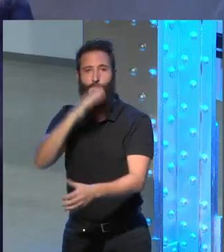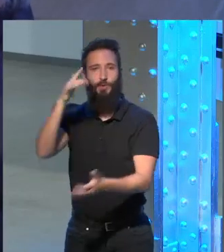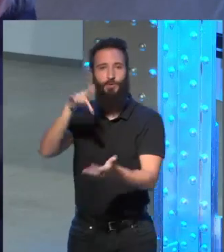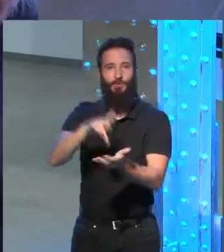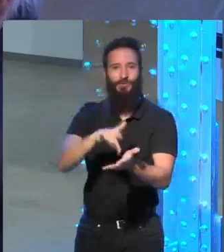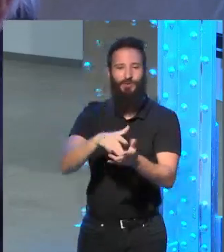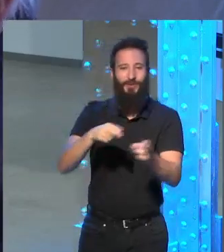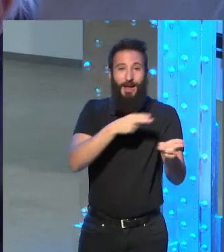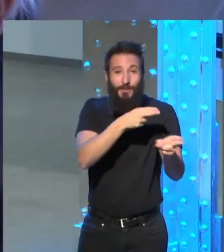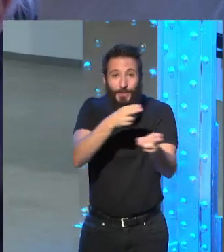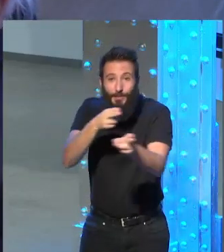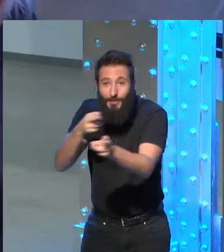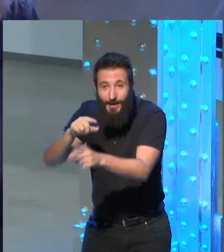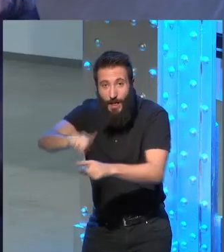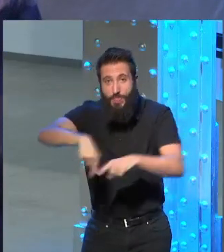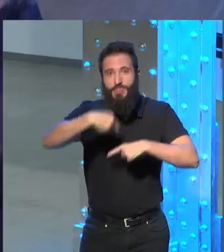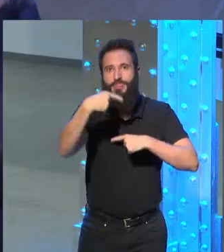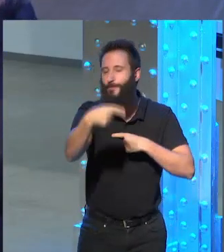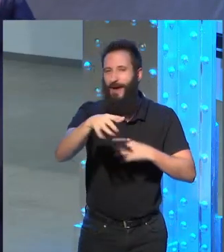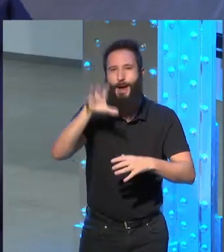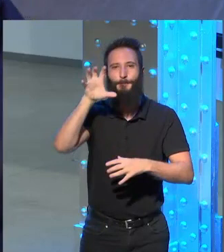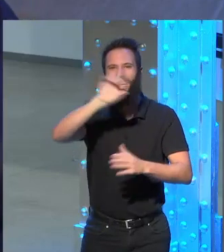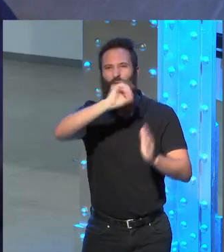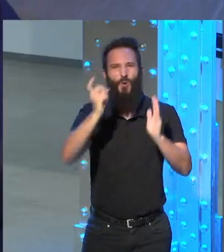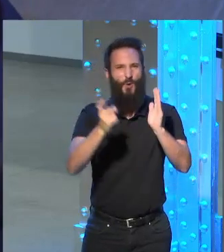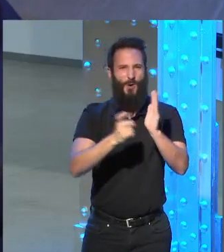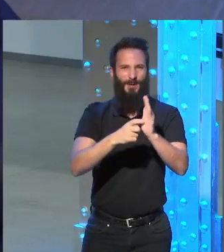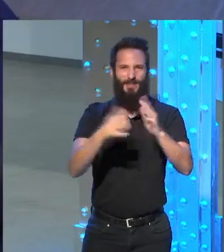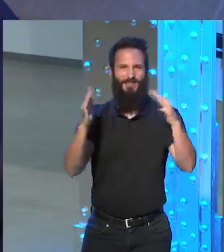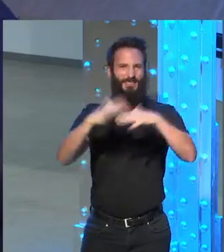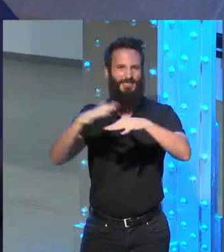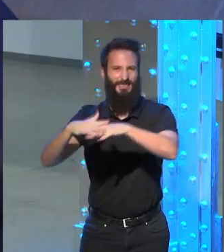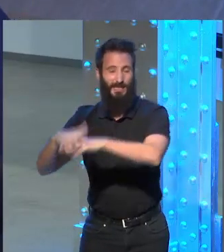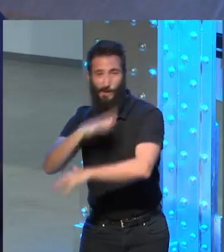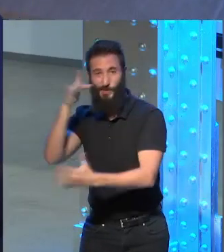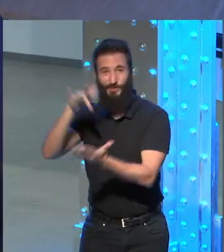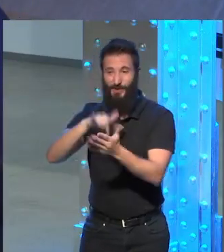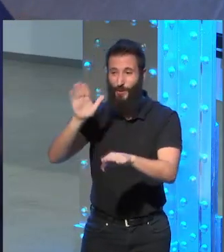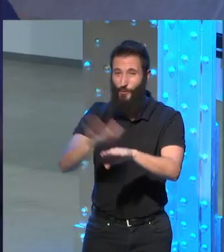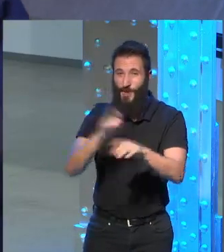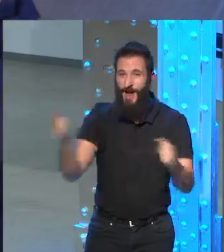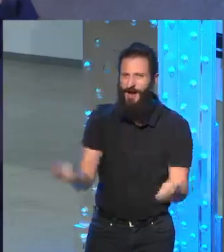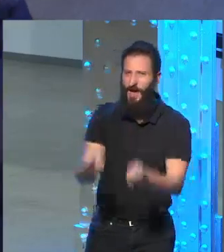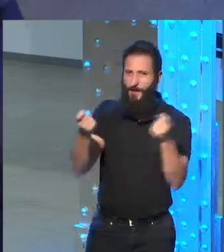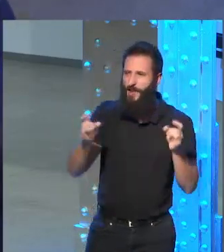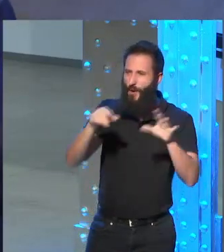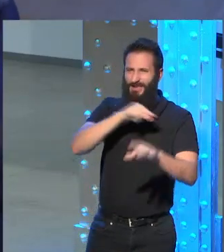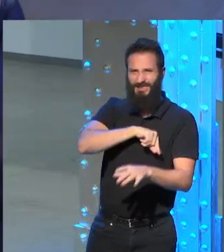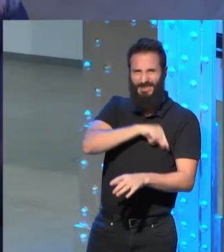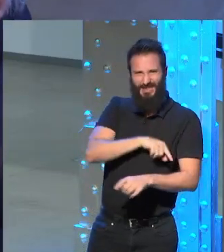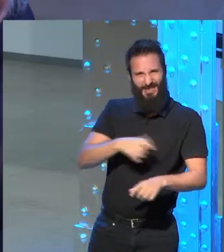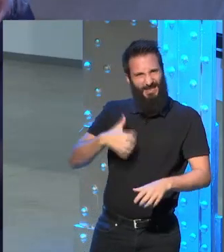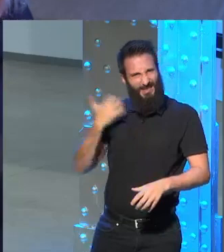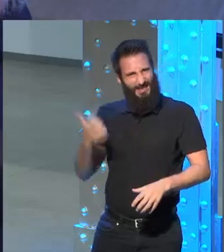la guerra repercutían en todo el país, y eso hizo que la campaña tuviera una crispación muy especial y